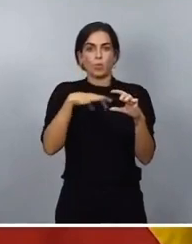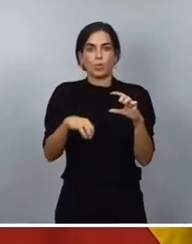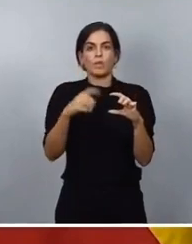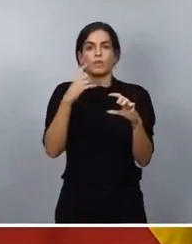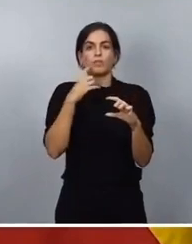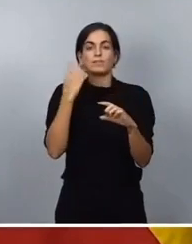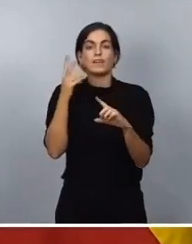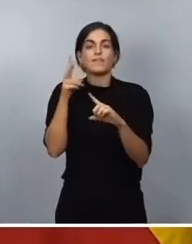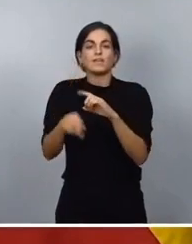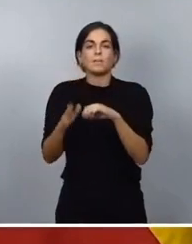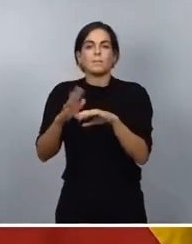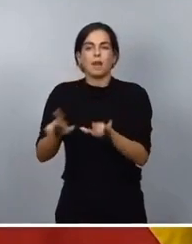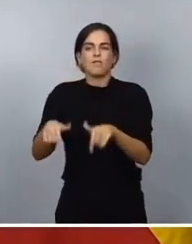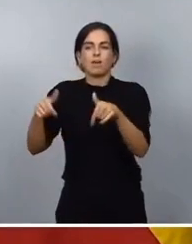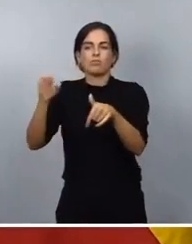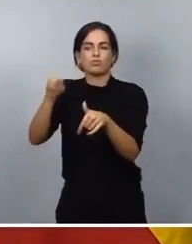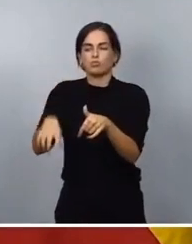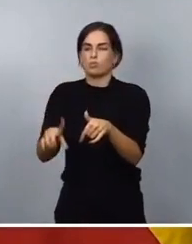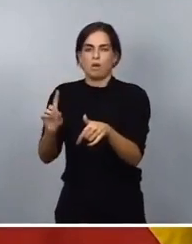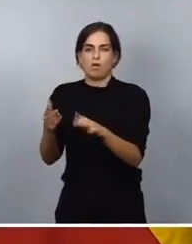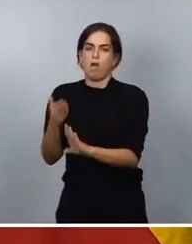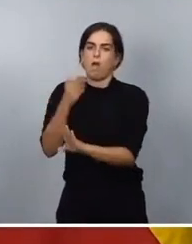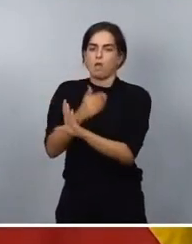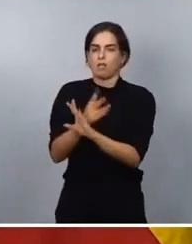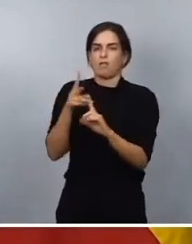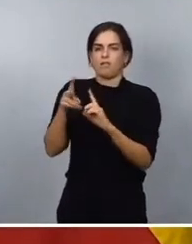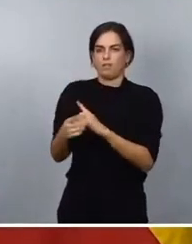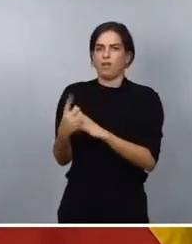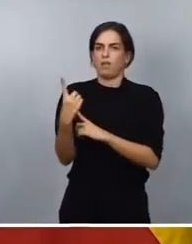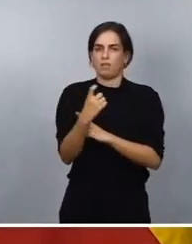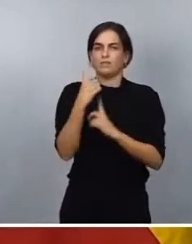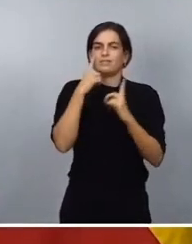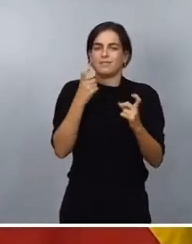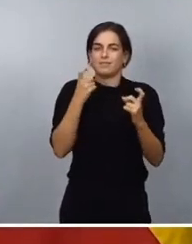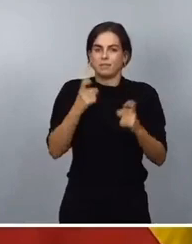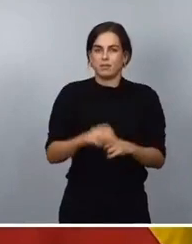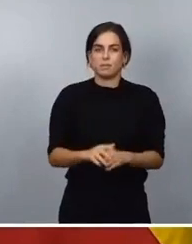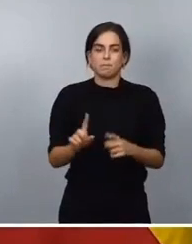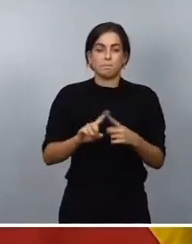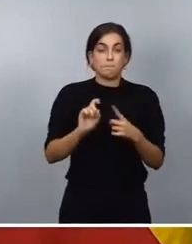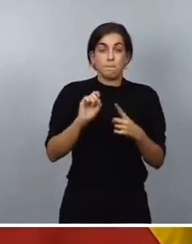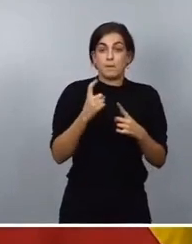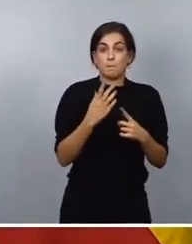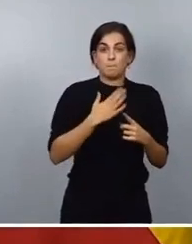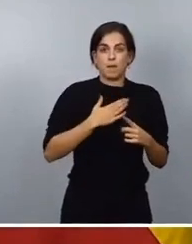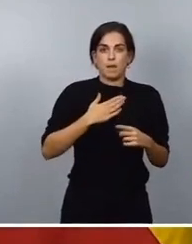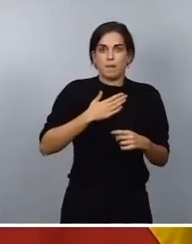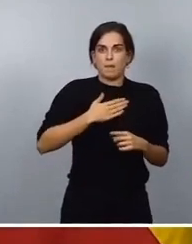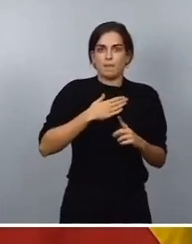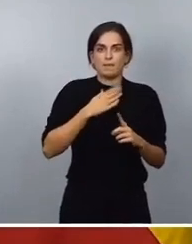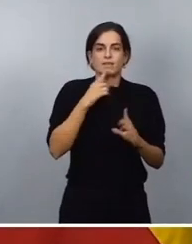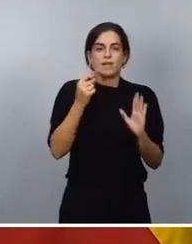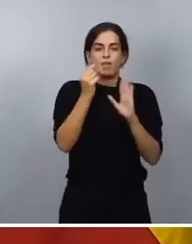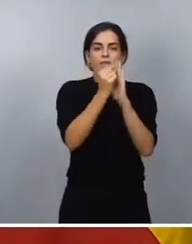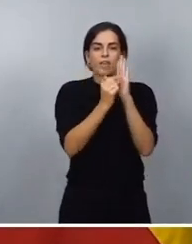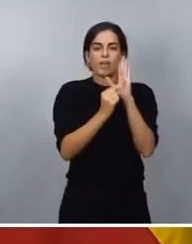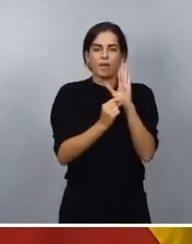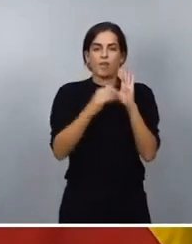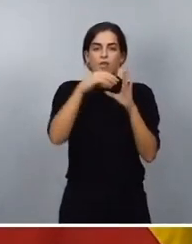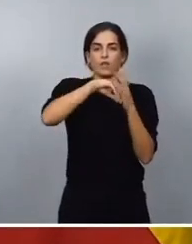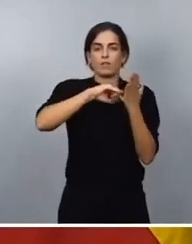Y, por tanto, para mí, la primera, y es la indicación que contiene el proyecto de ley, la primera